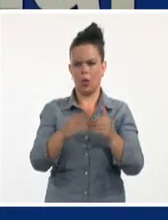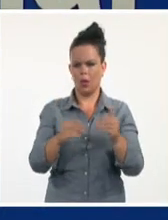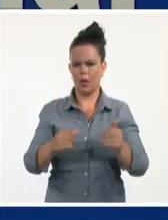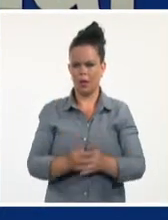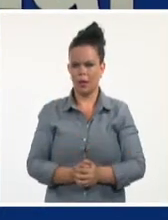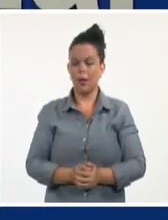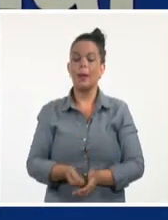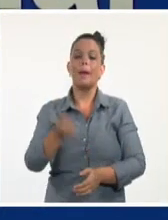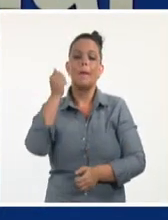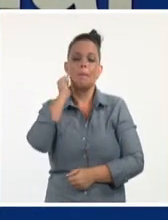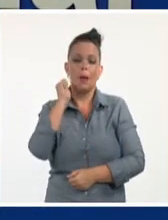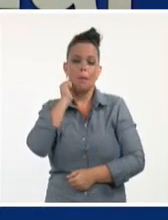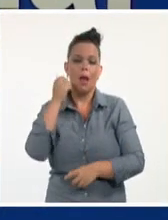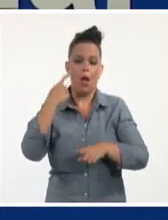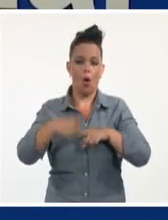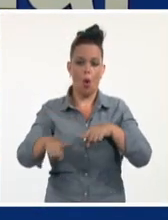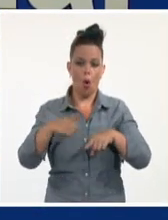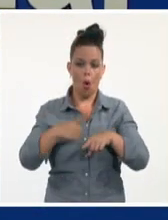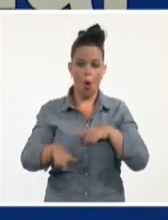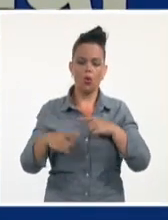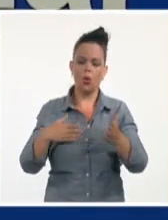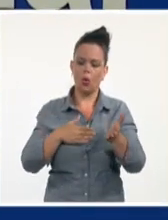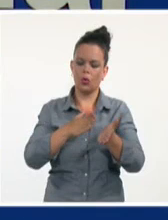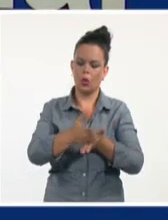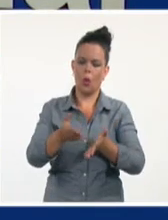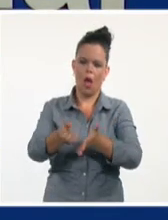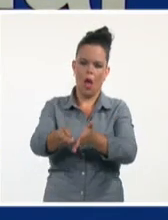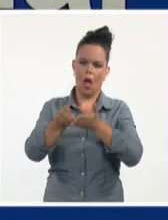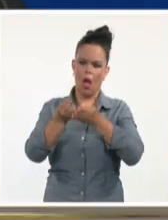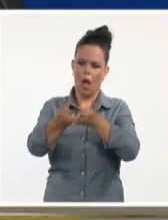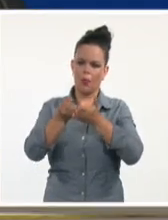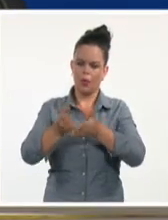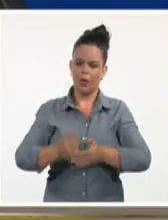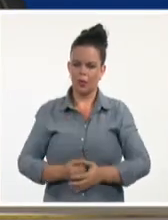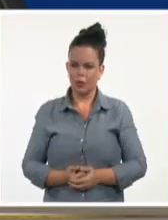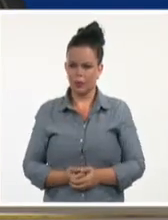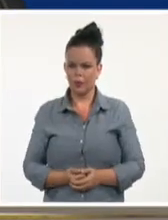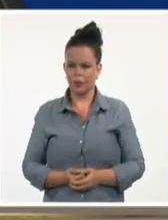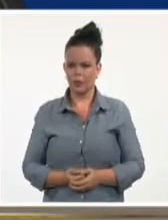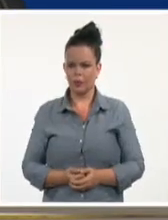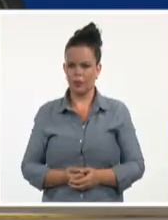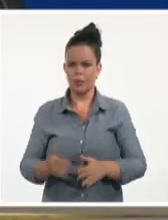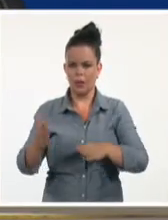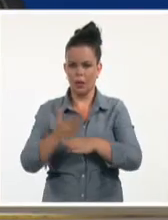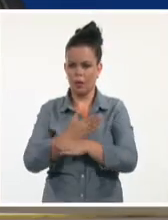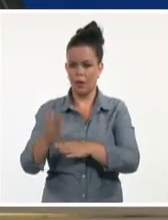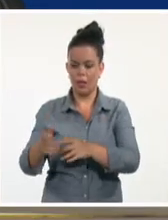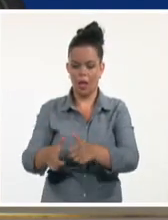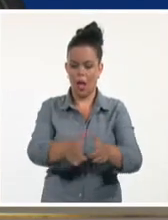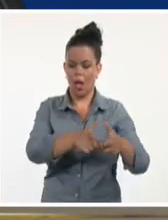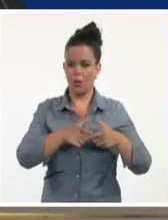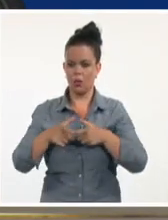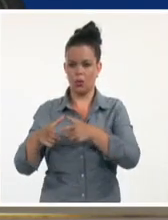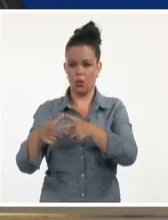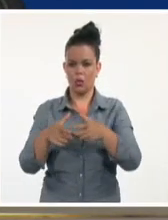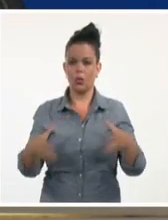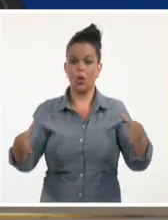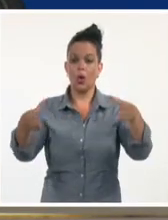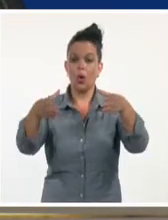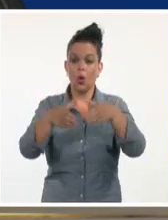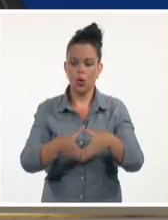ayuda de 33 países que cubren todos los continentes. Asociaciones de cubanos residentes en el exterior,